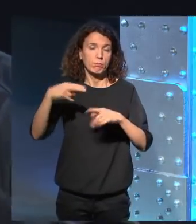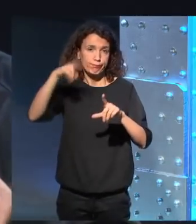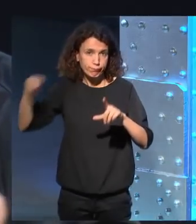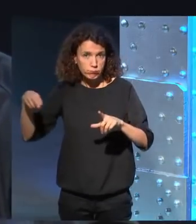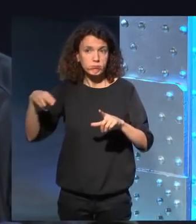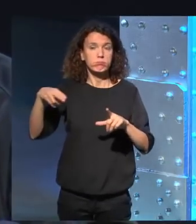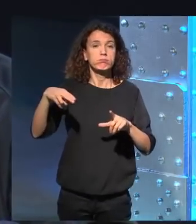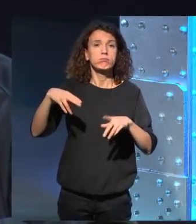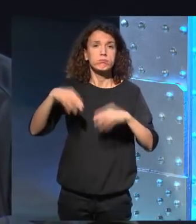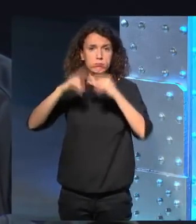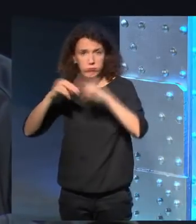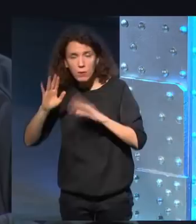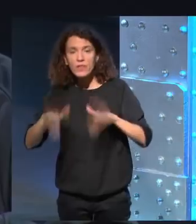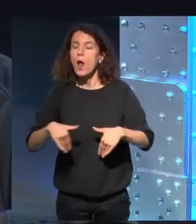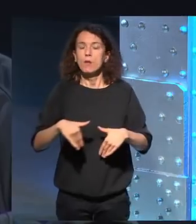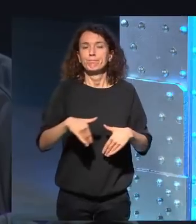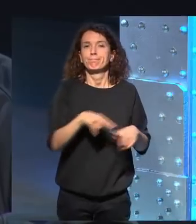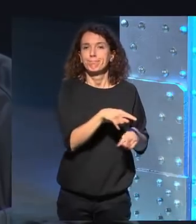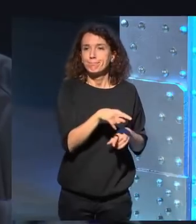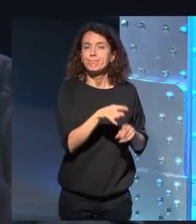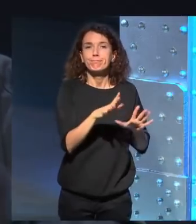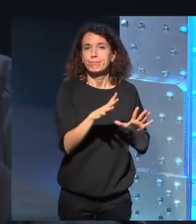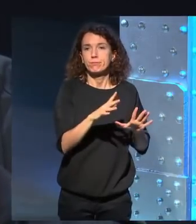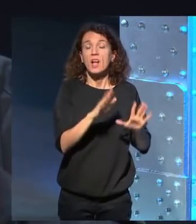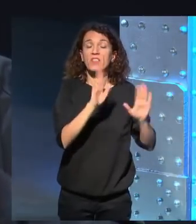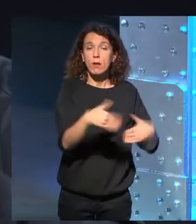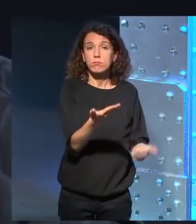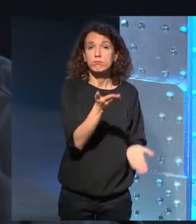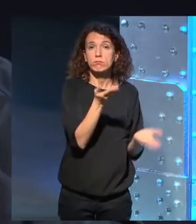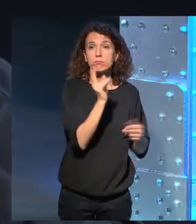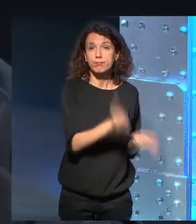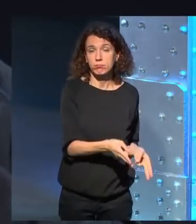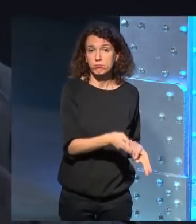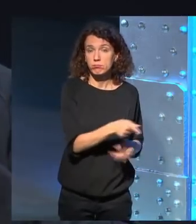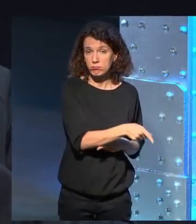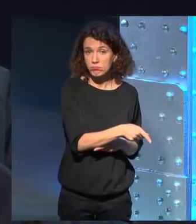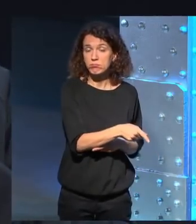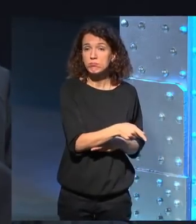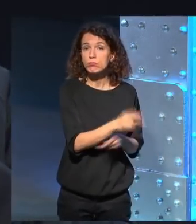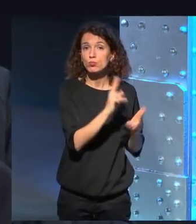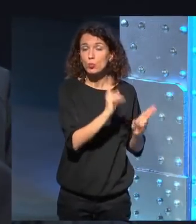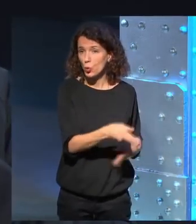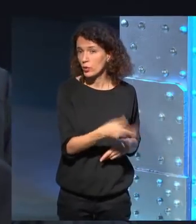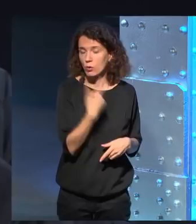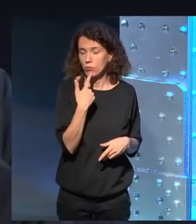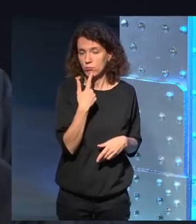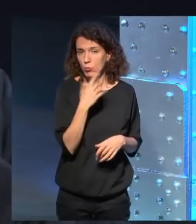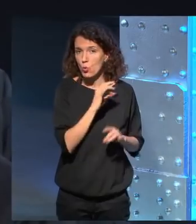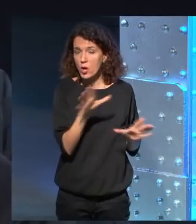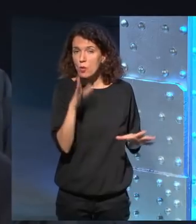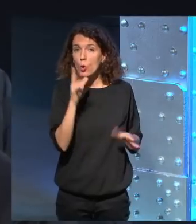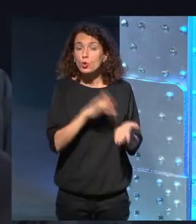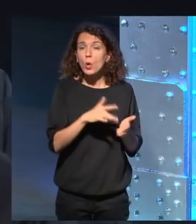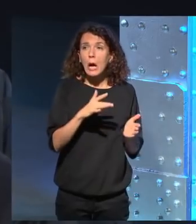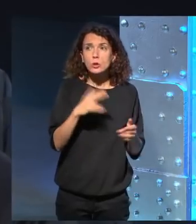terminó todo mal Prince murió nunca quedó muy claro si fue